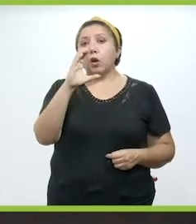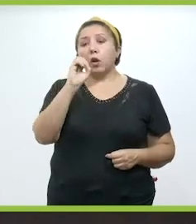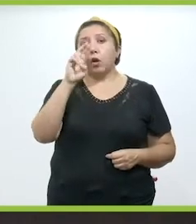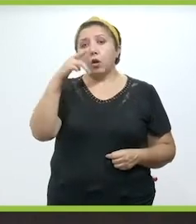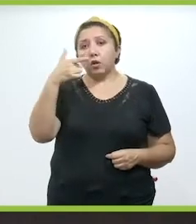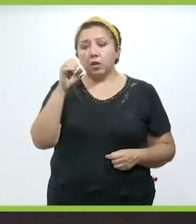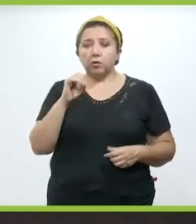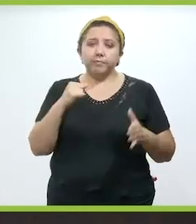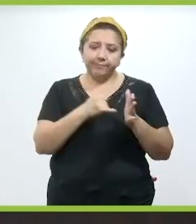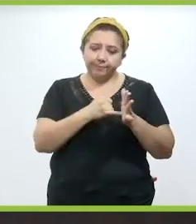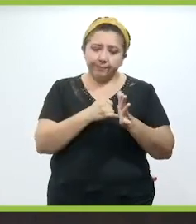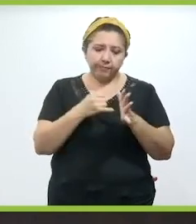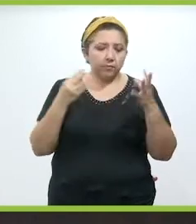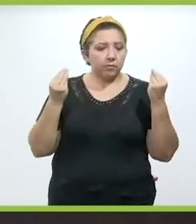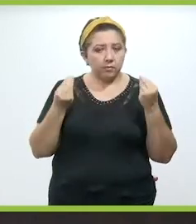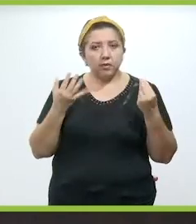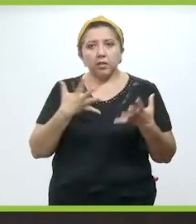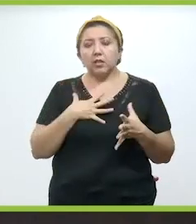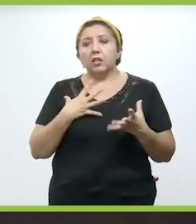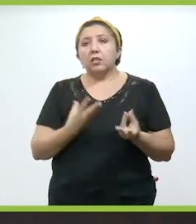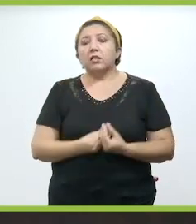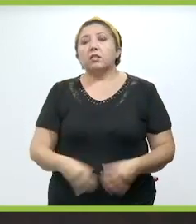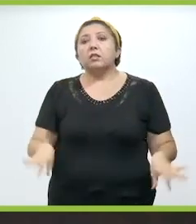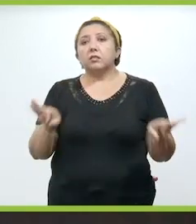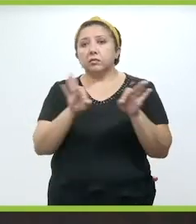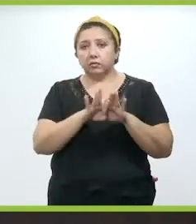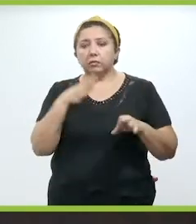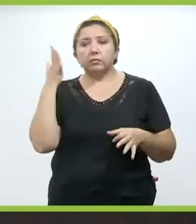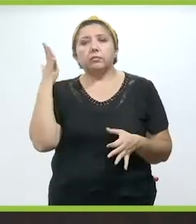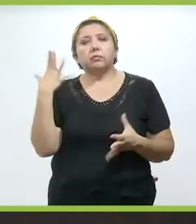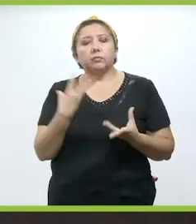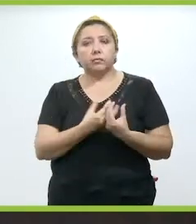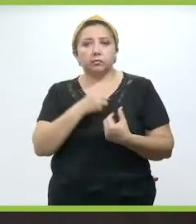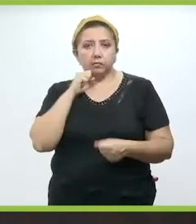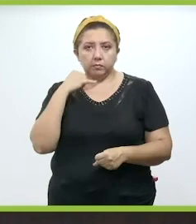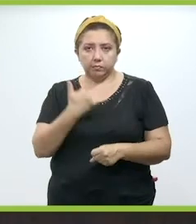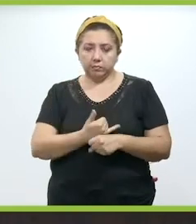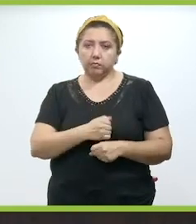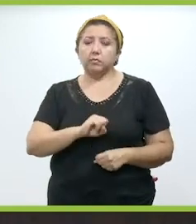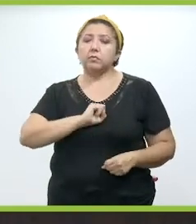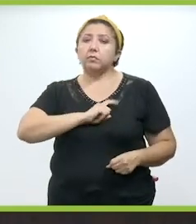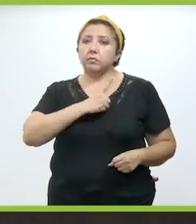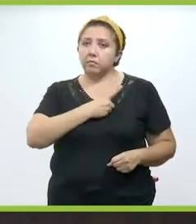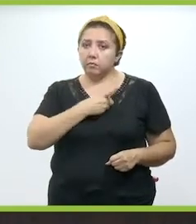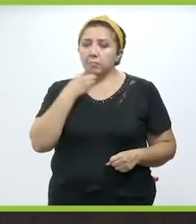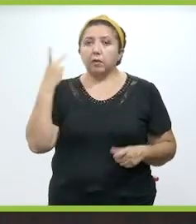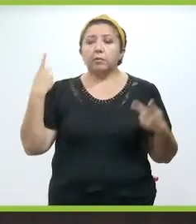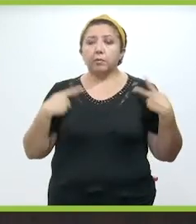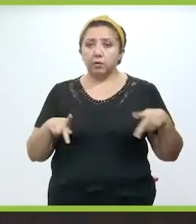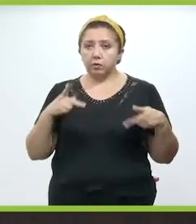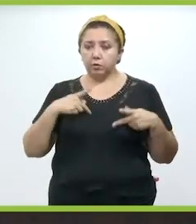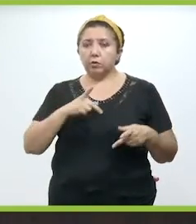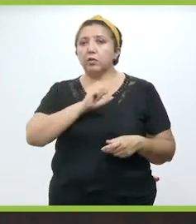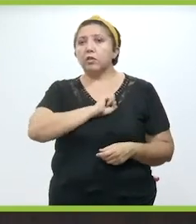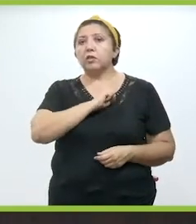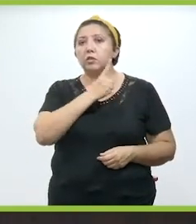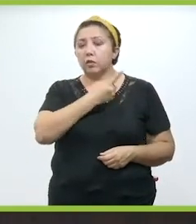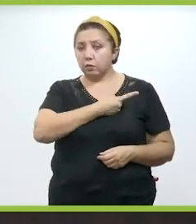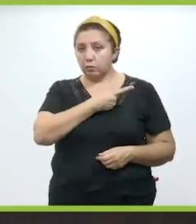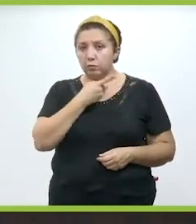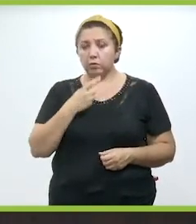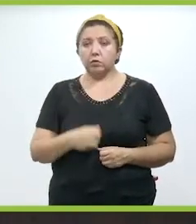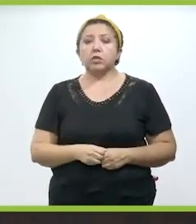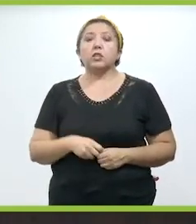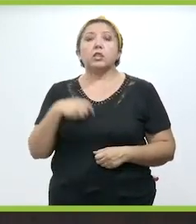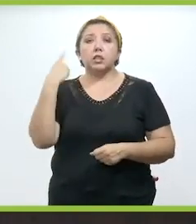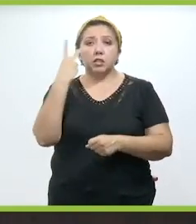insistido mucho en que tenemos que darle prioridad y así lo hemos solicitado a la Secretaría de Salud Federal, al personal de salud de